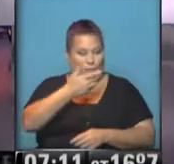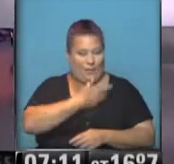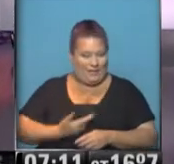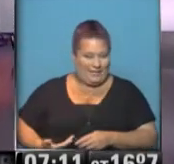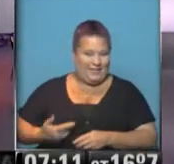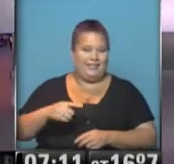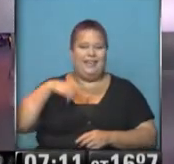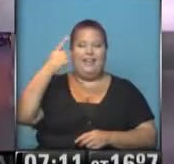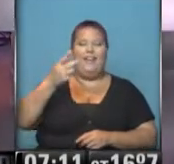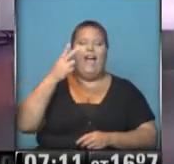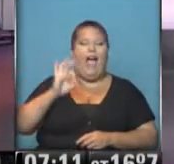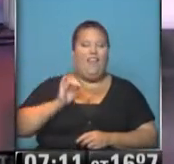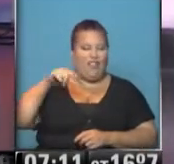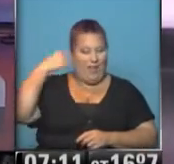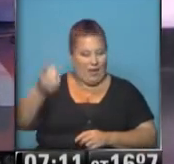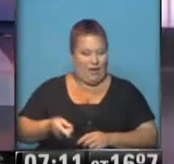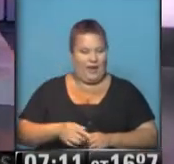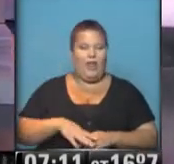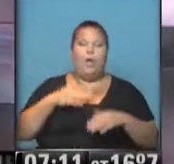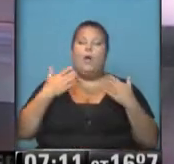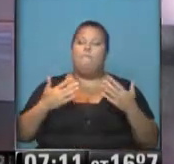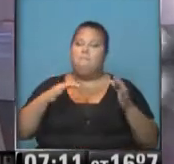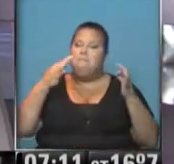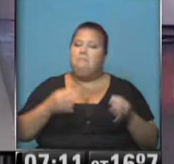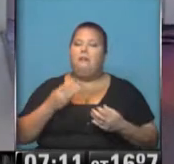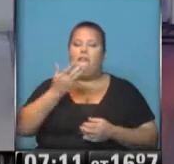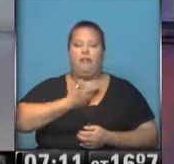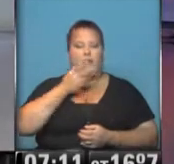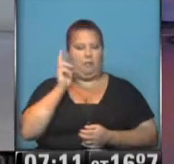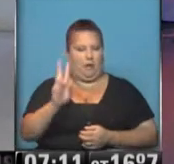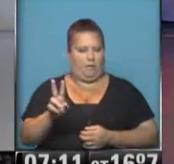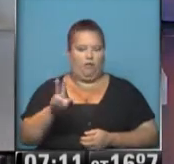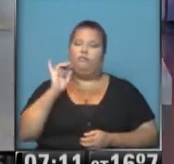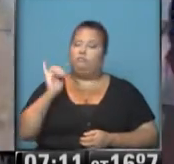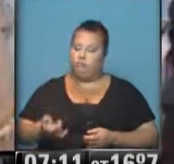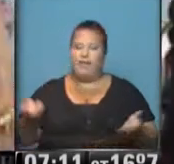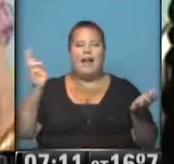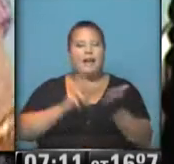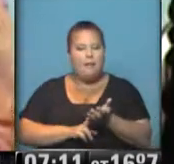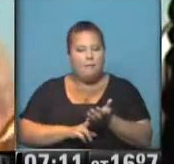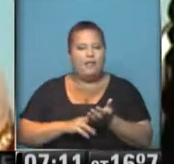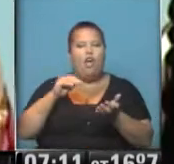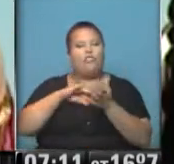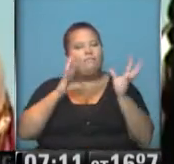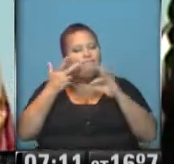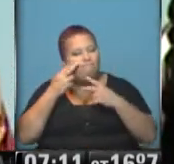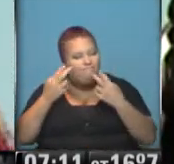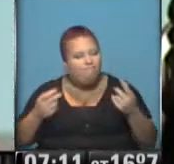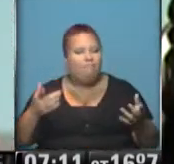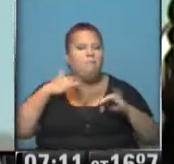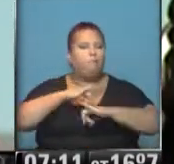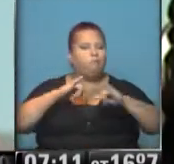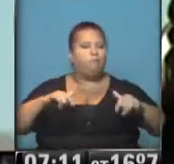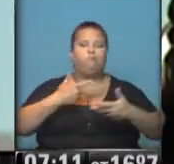del próximo año. Y una posiciona muy bien al Frente para la Victoria. Sí, ratificando otros sondeos ya publicados y